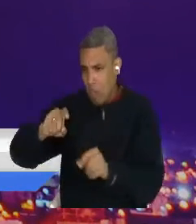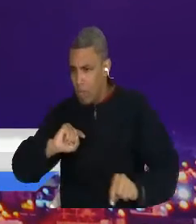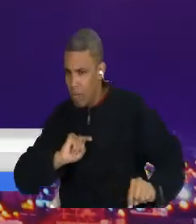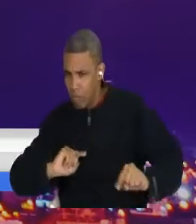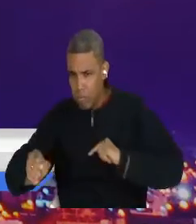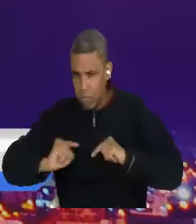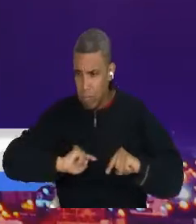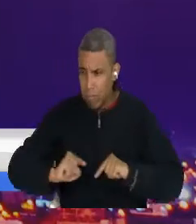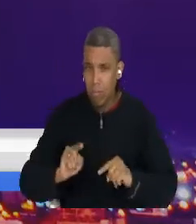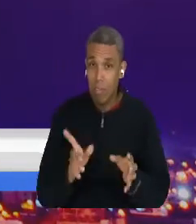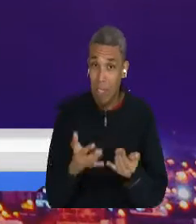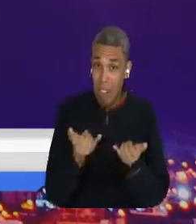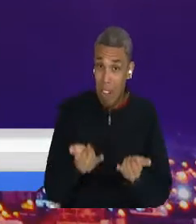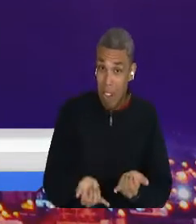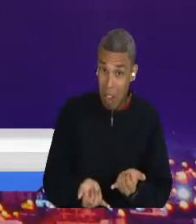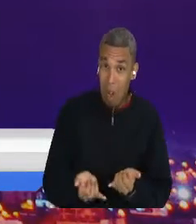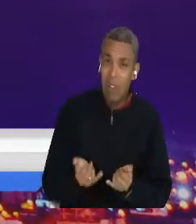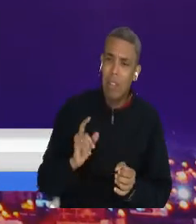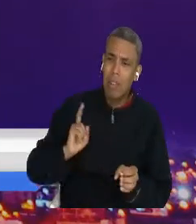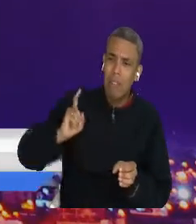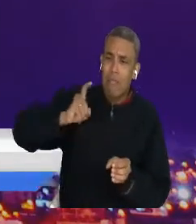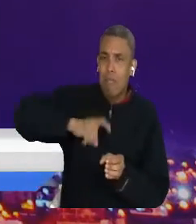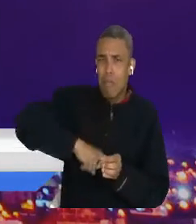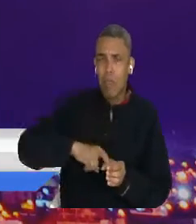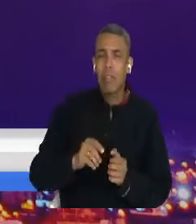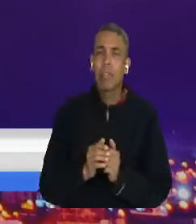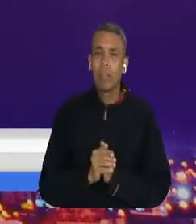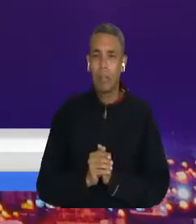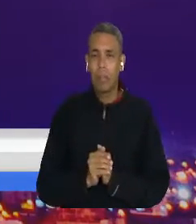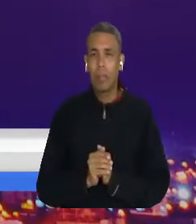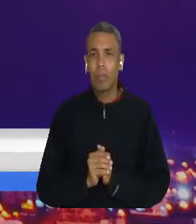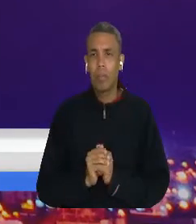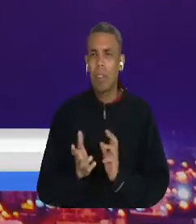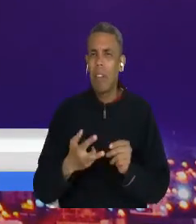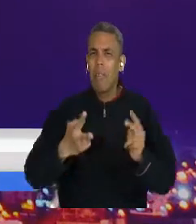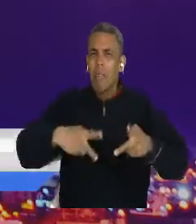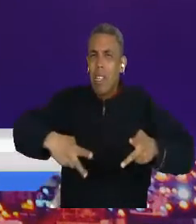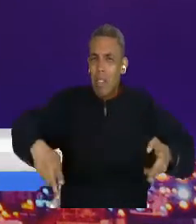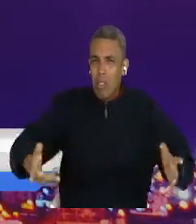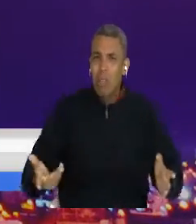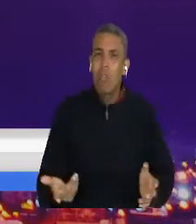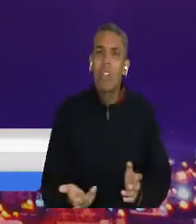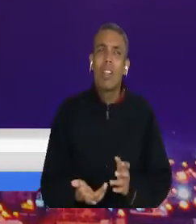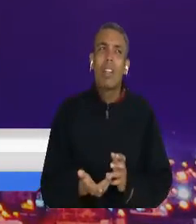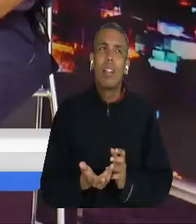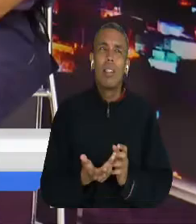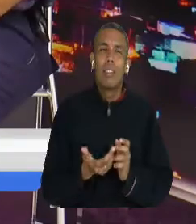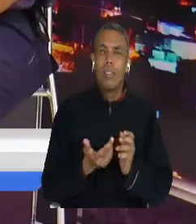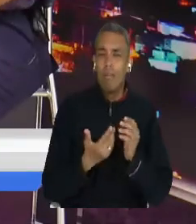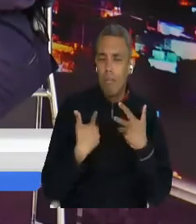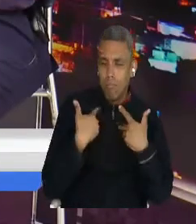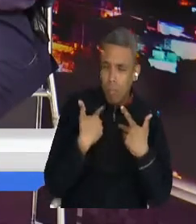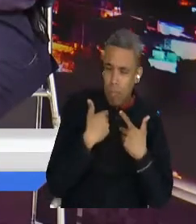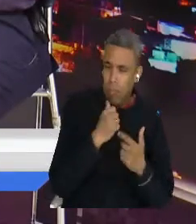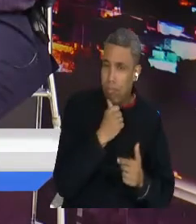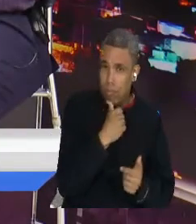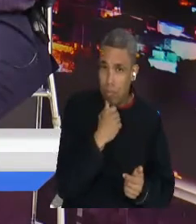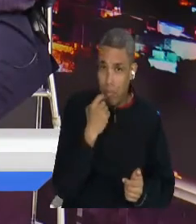para las Víctimas, corrobora un compromiso total con la gente y para la gente. Muy bien.